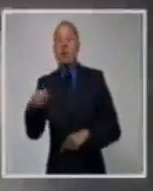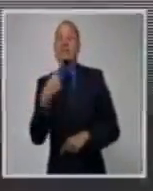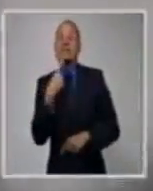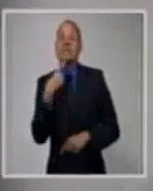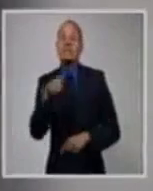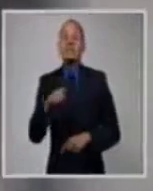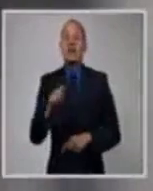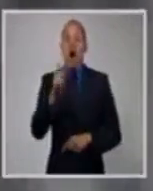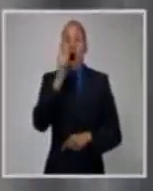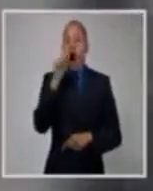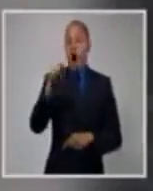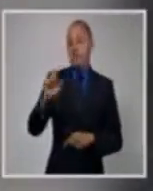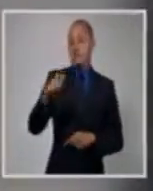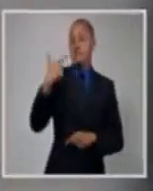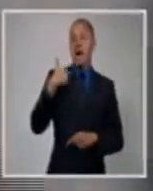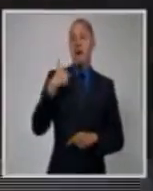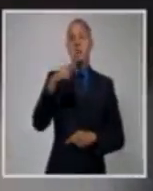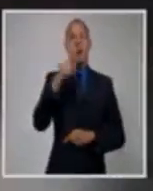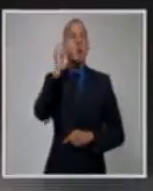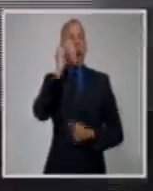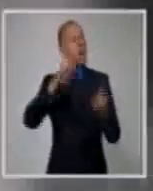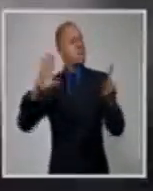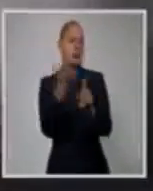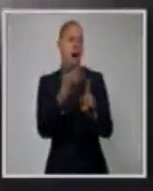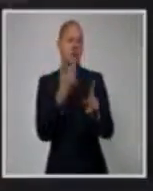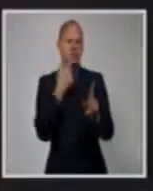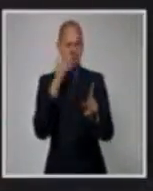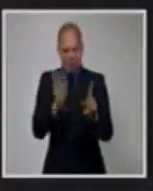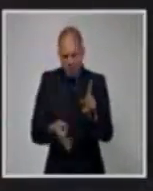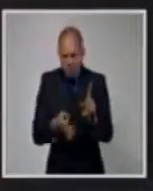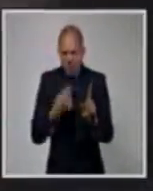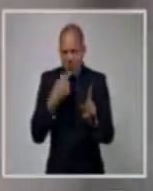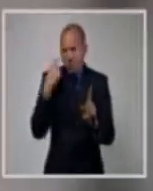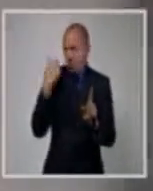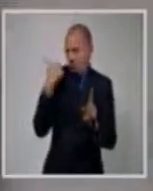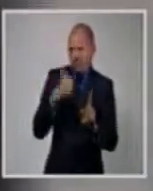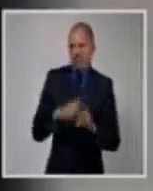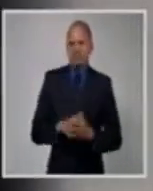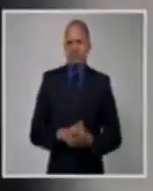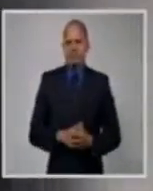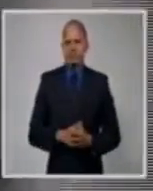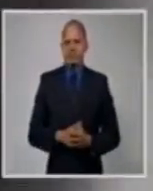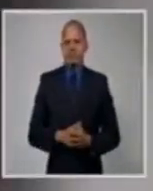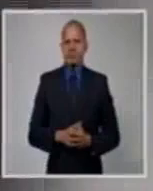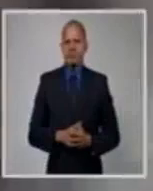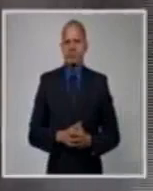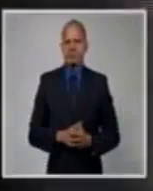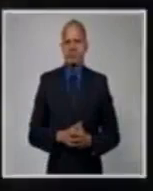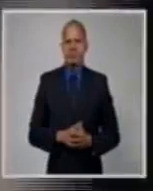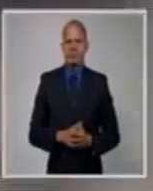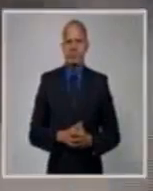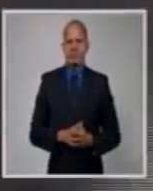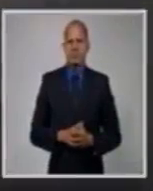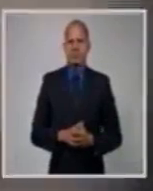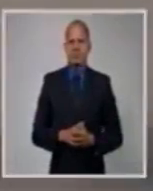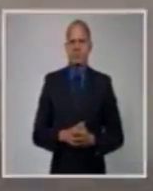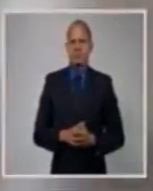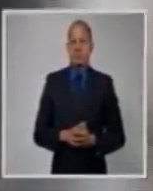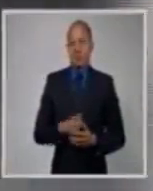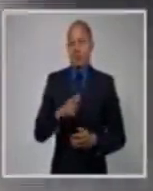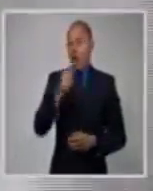golpeó a una mujer, es lo primero que se dio. Miren, este es nuestro famoso Michael,